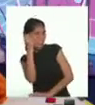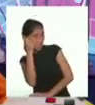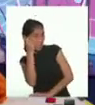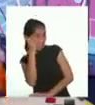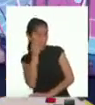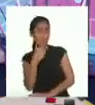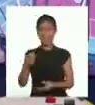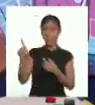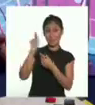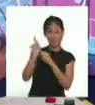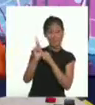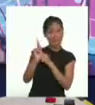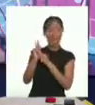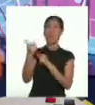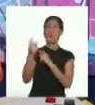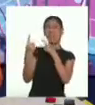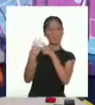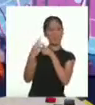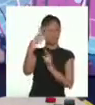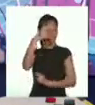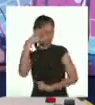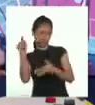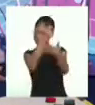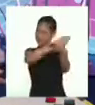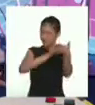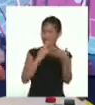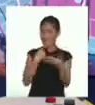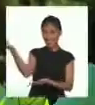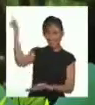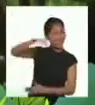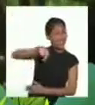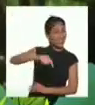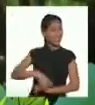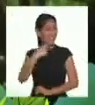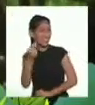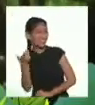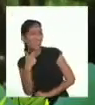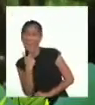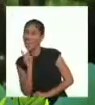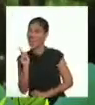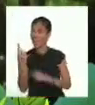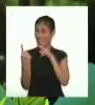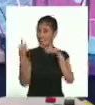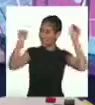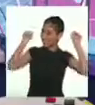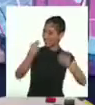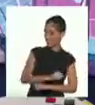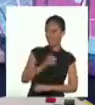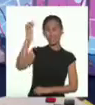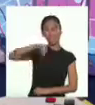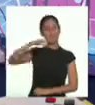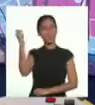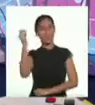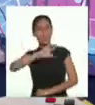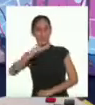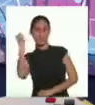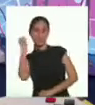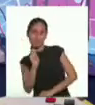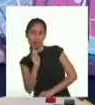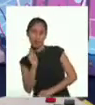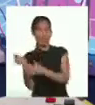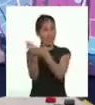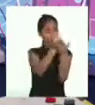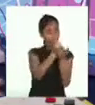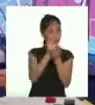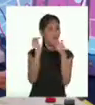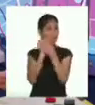¿Qué te parece si llamamos a nuestro súper aliado experto en escritura? ¡Te refieres a... ¡Así es! ¡Majabot!